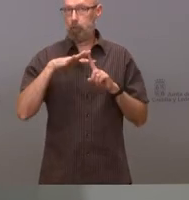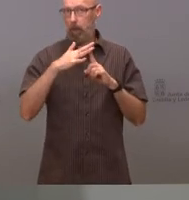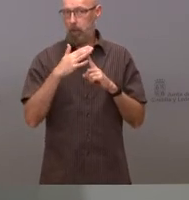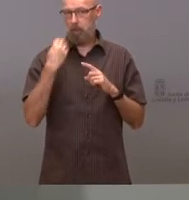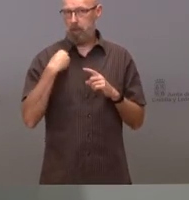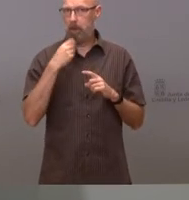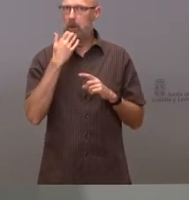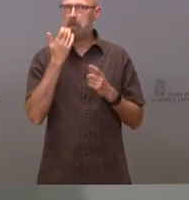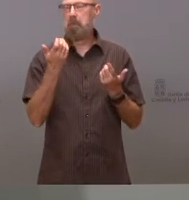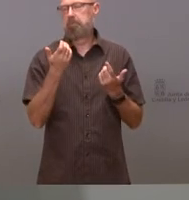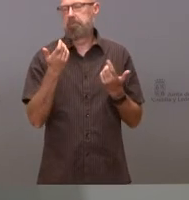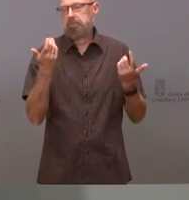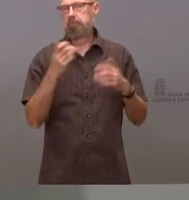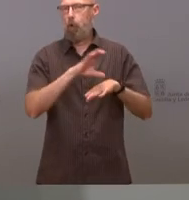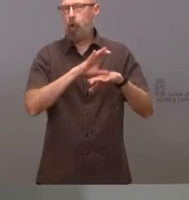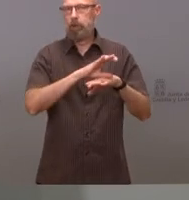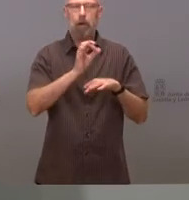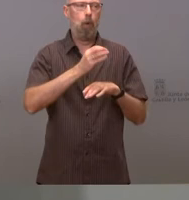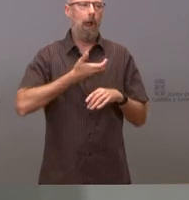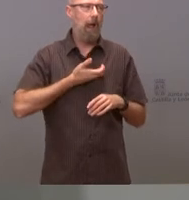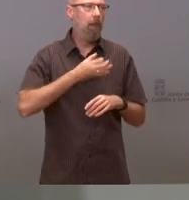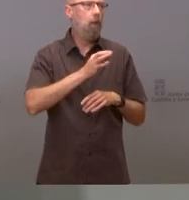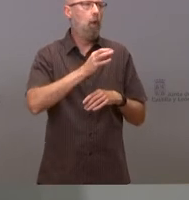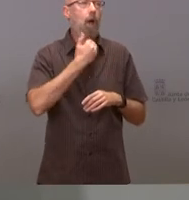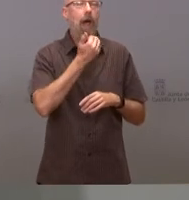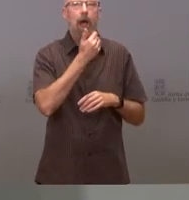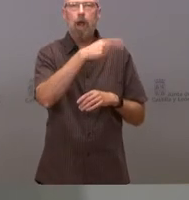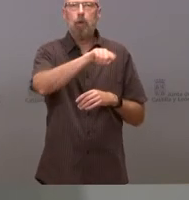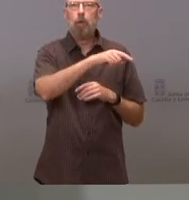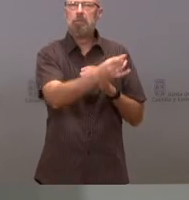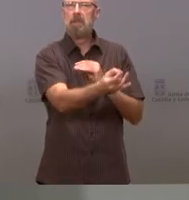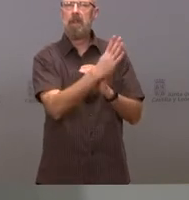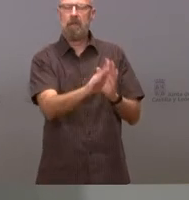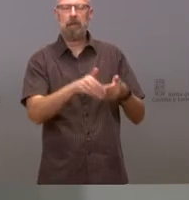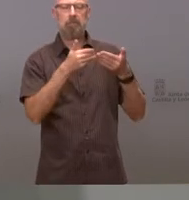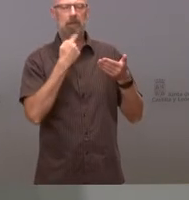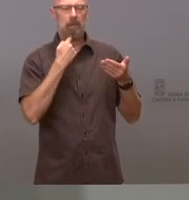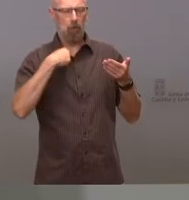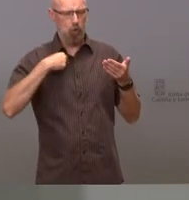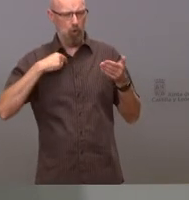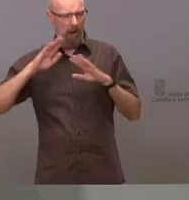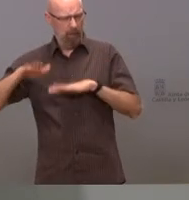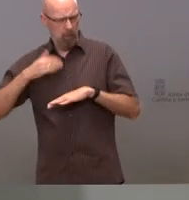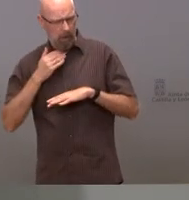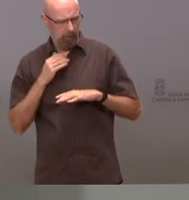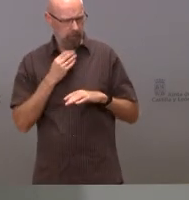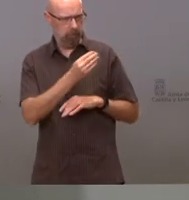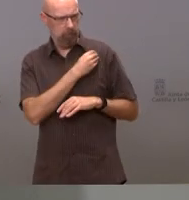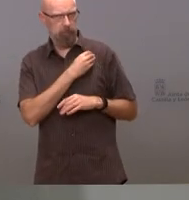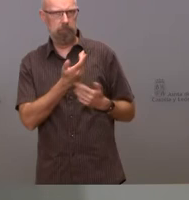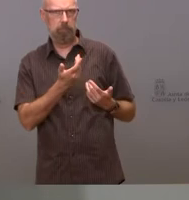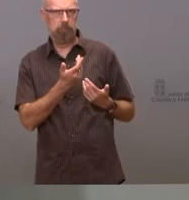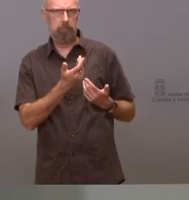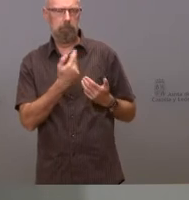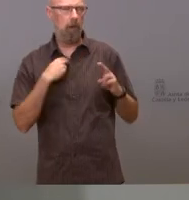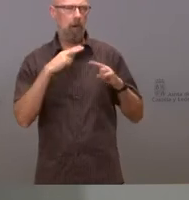de un consejero o un alcalde o de alguien que me dice ustedes han intervenido a favor yo no perdería mucho